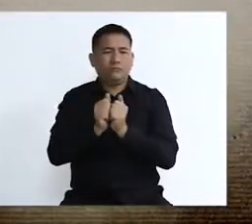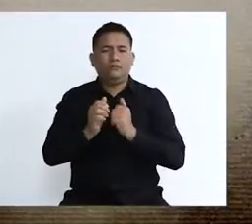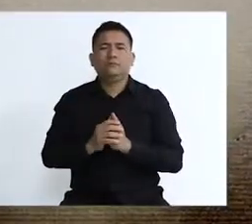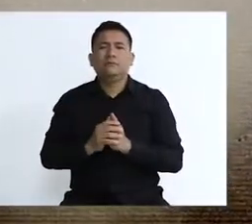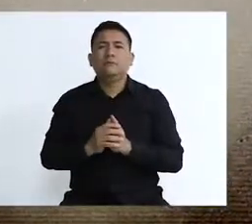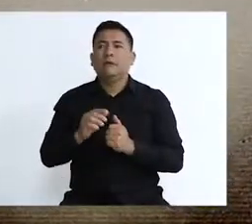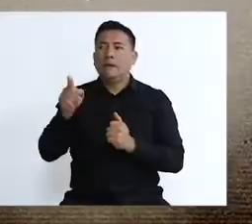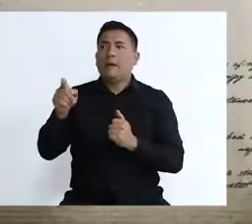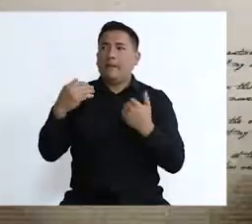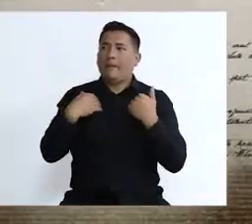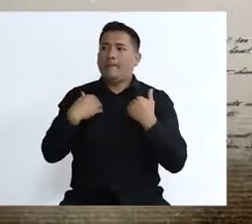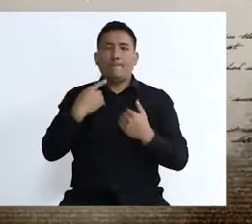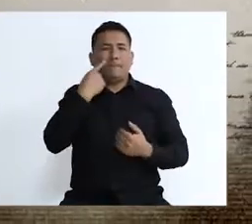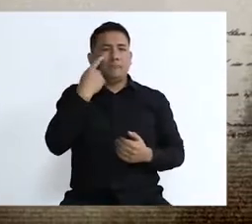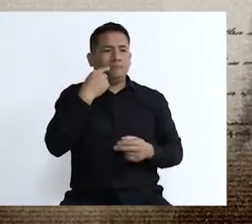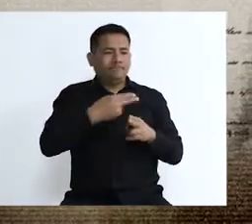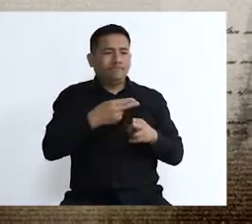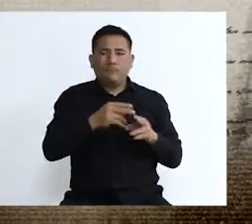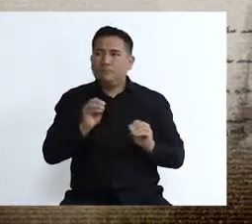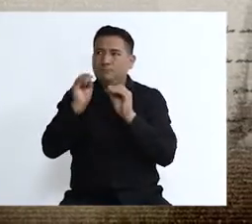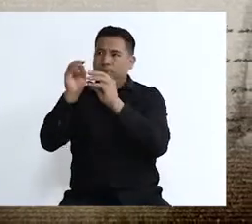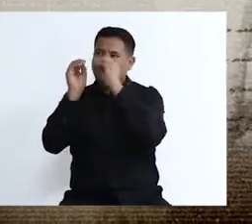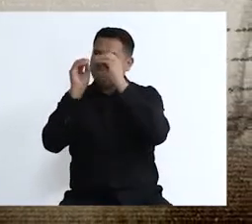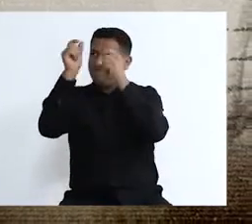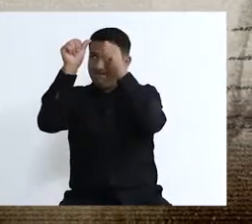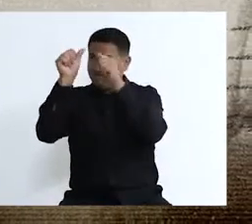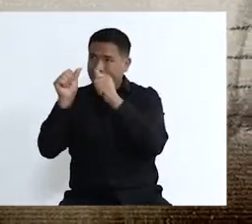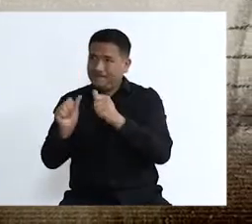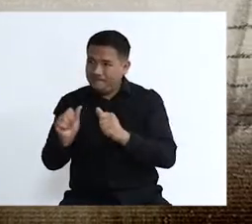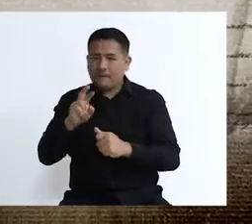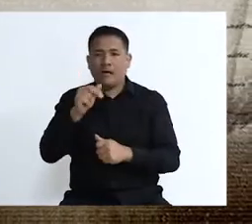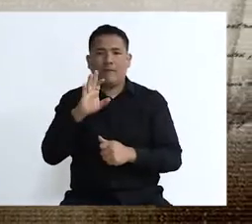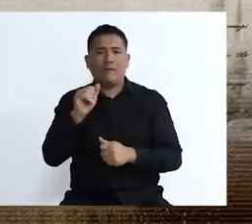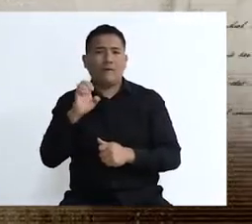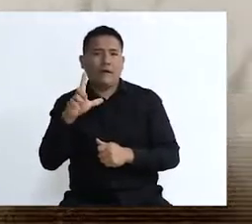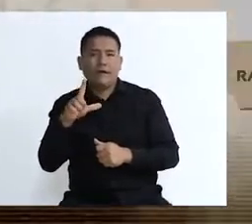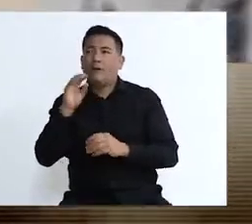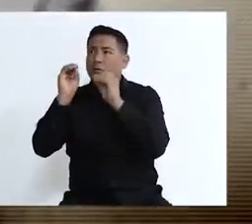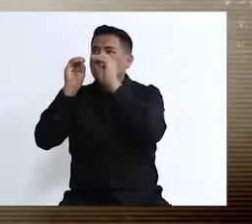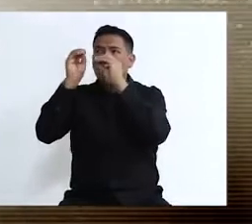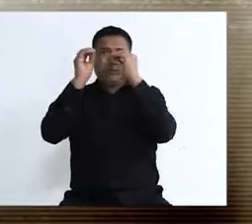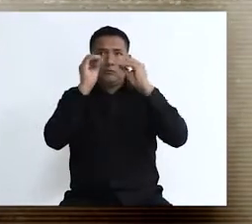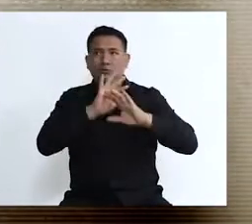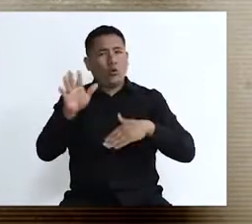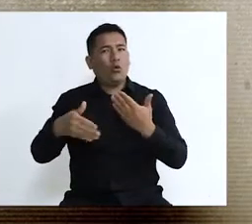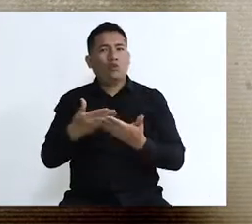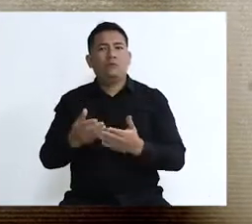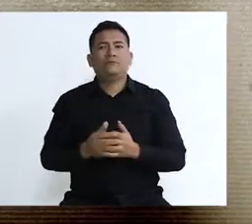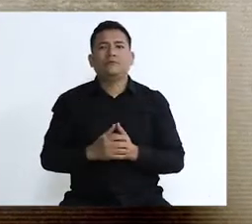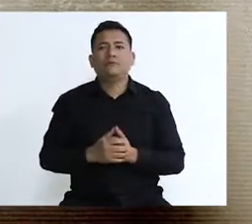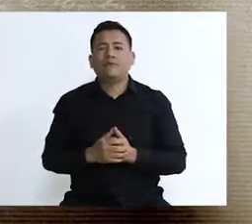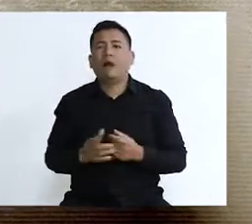diseño participó el escultor Piqueras Cotolí y también tuvo que ver Rafael Marquina con el proyecto de los portales. Décadas